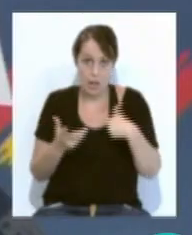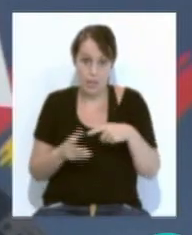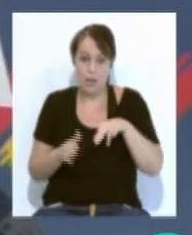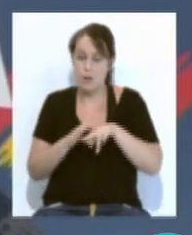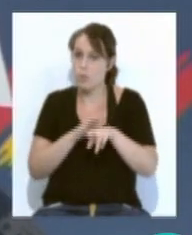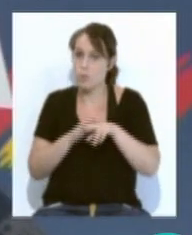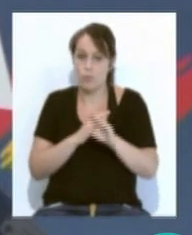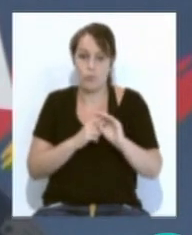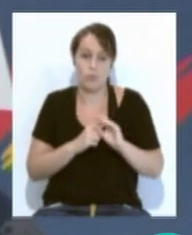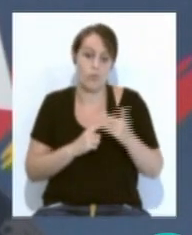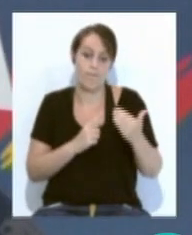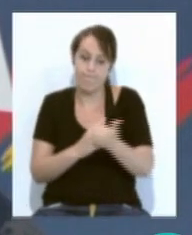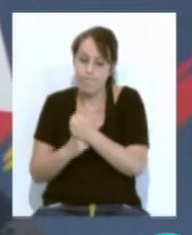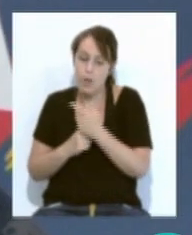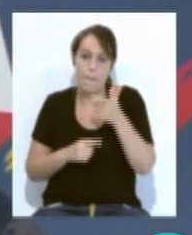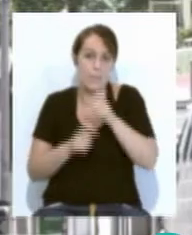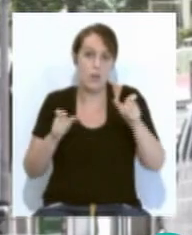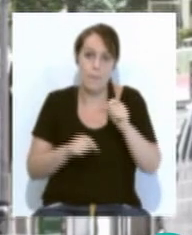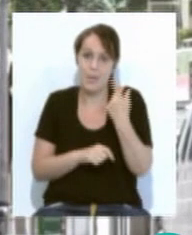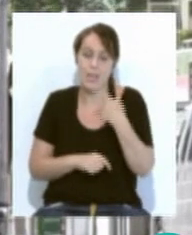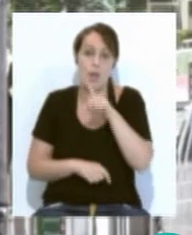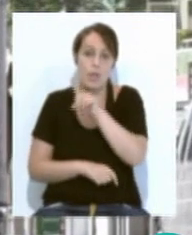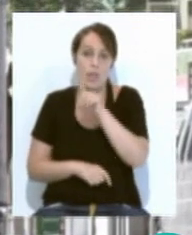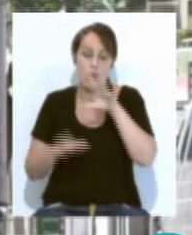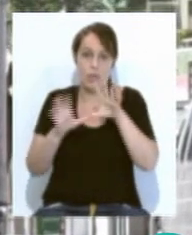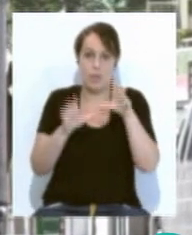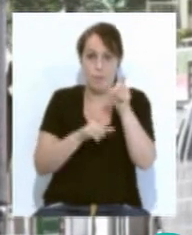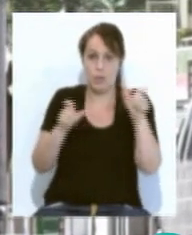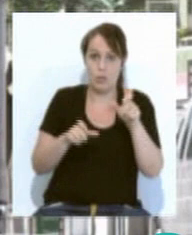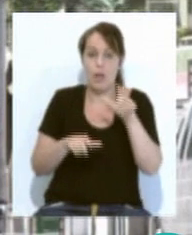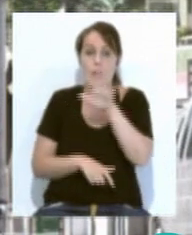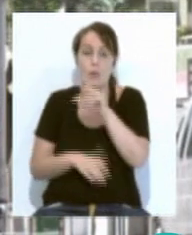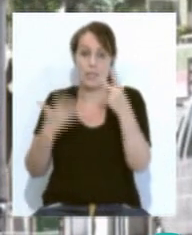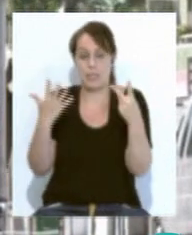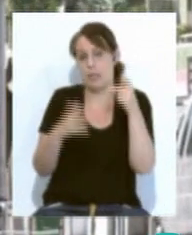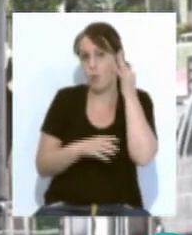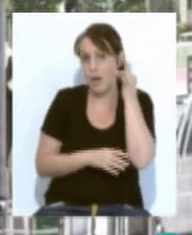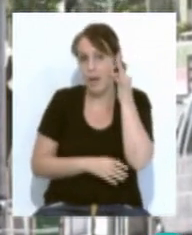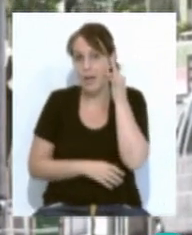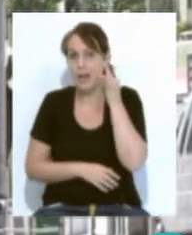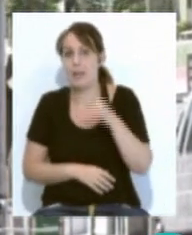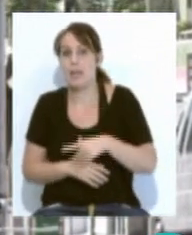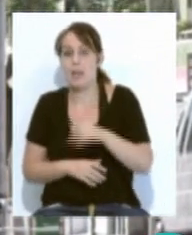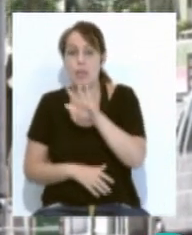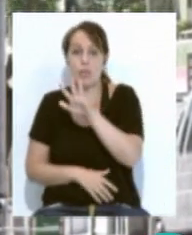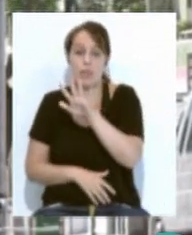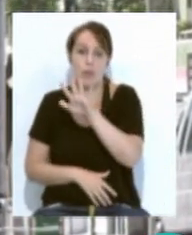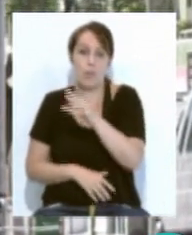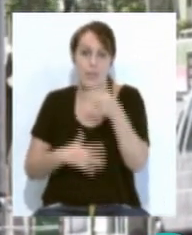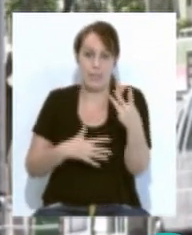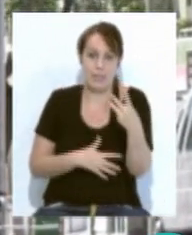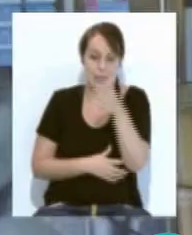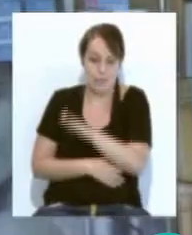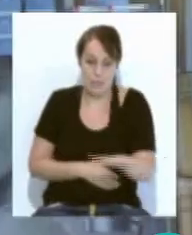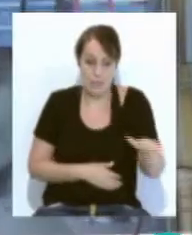recurso que ha acogido a más personas con un total de 110, 57 mujeres y 53 menores. Por su parte en la casa de